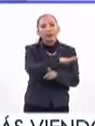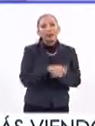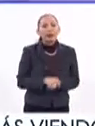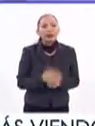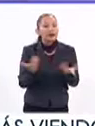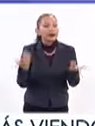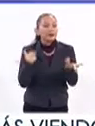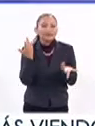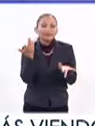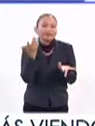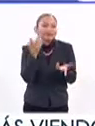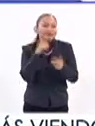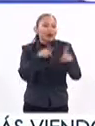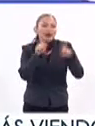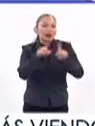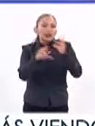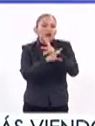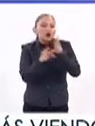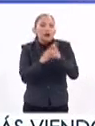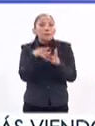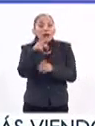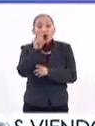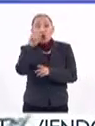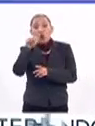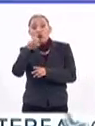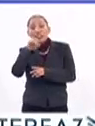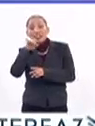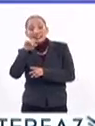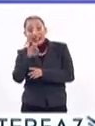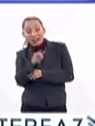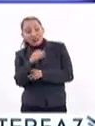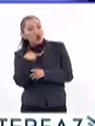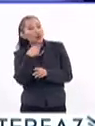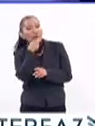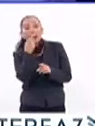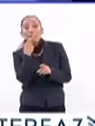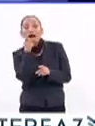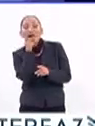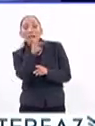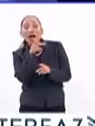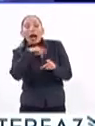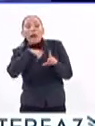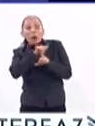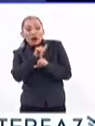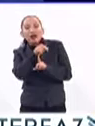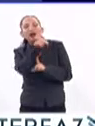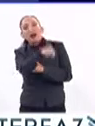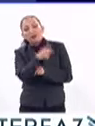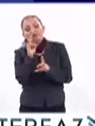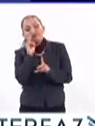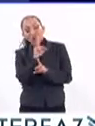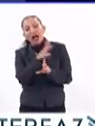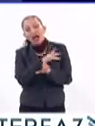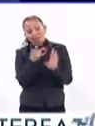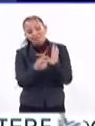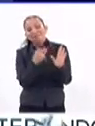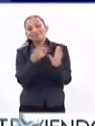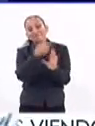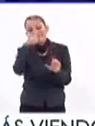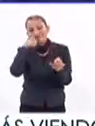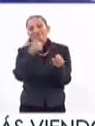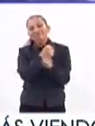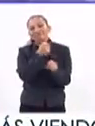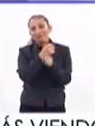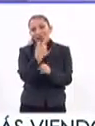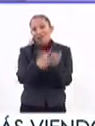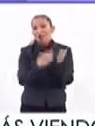y por lo de razón que sea, pero aunque UNICEF dice que propiamente no se le debe de llamar bullying, ya presentamos y vemos casos violentos,